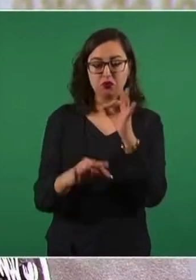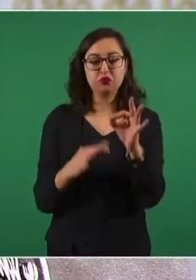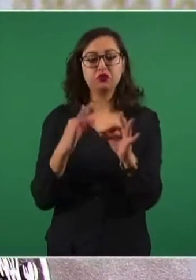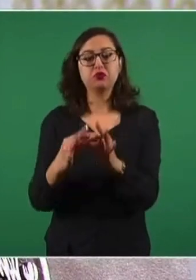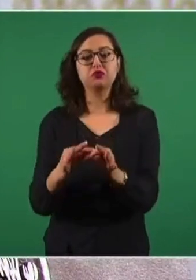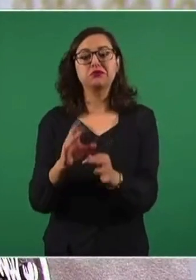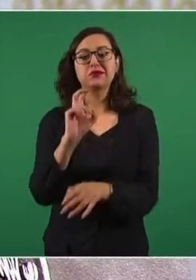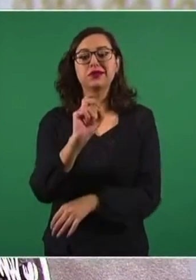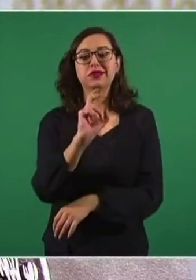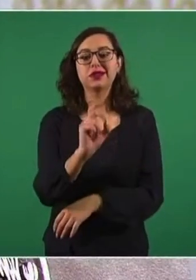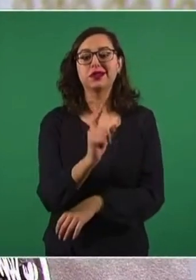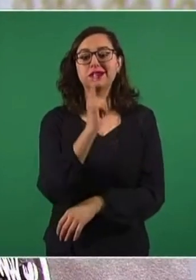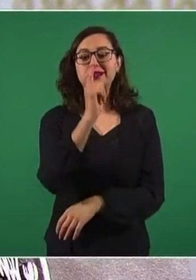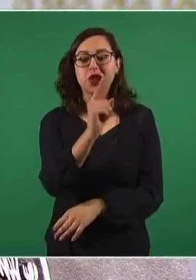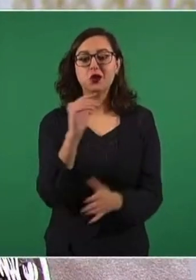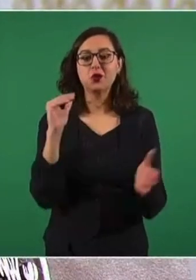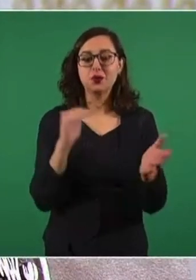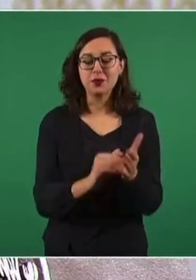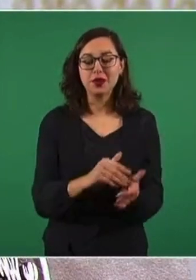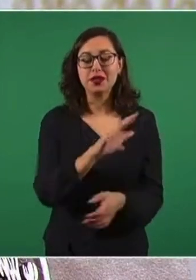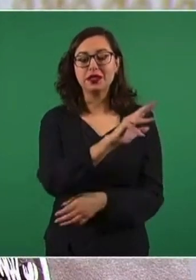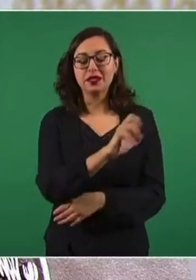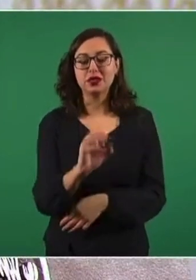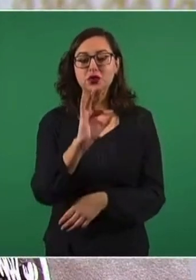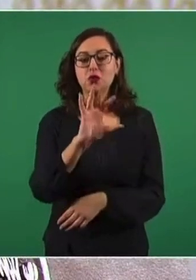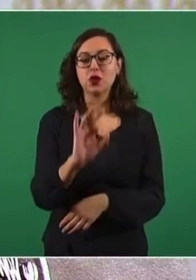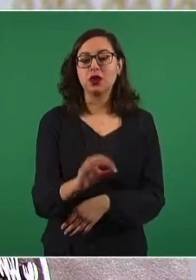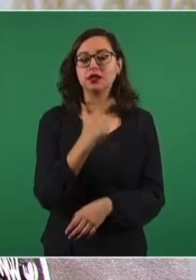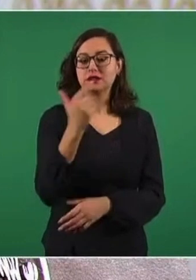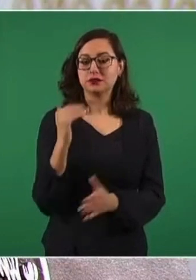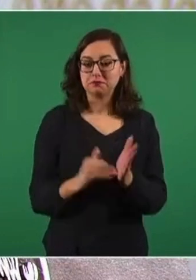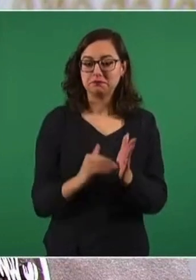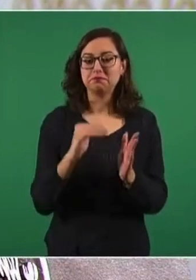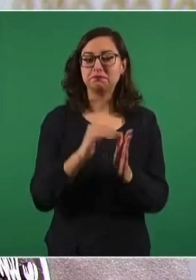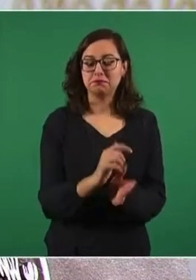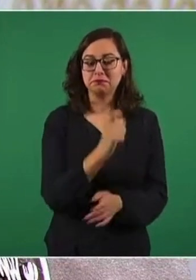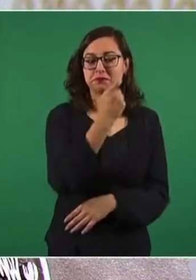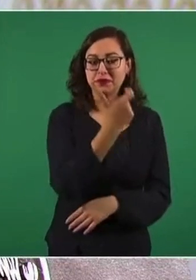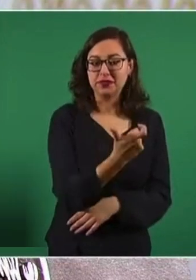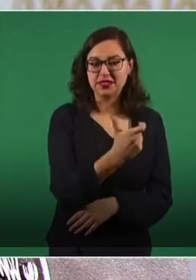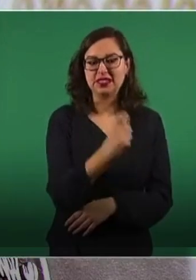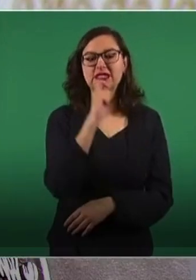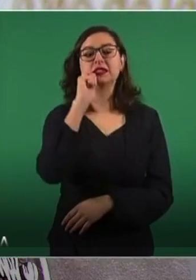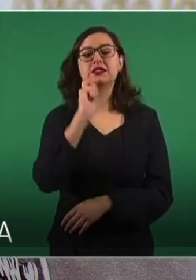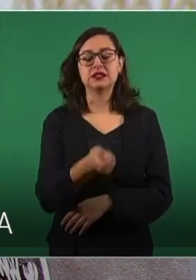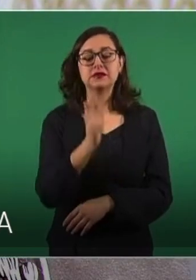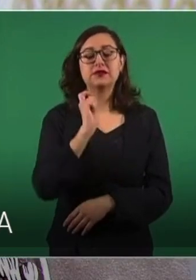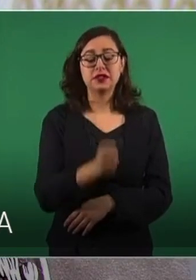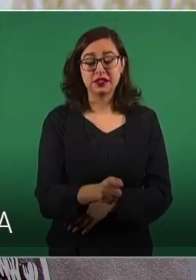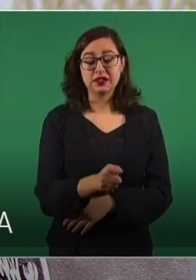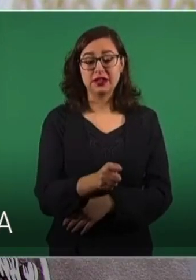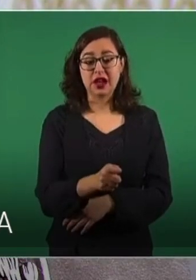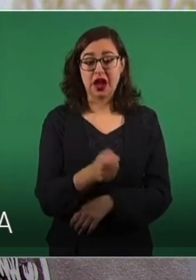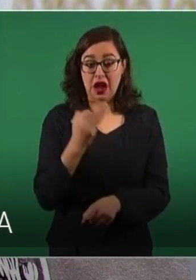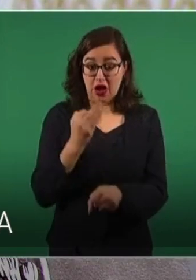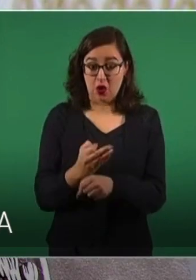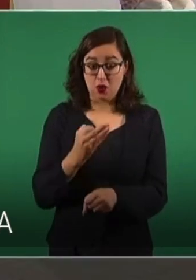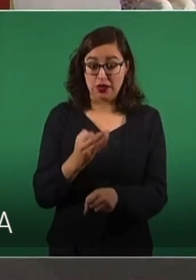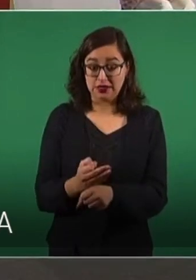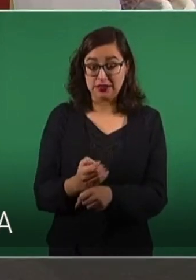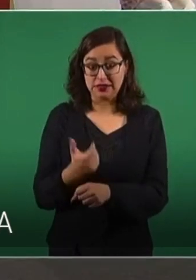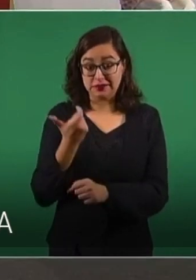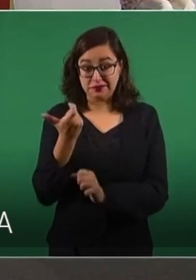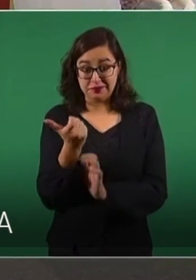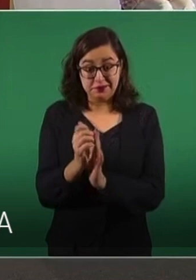31 mil 547 millones de pesos, es decir, se logró en este momento un